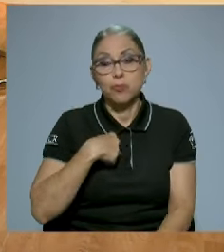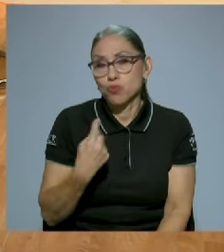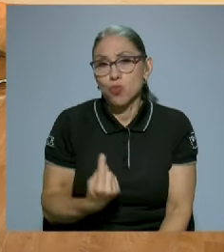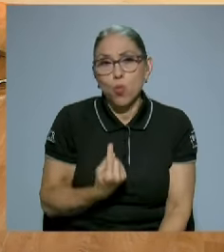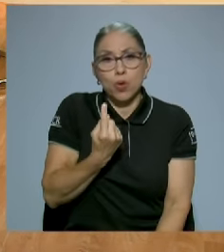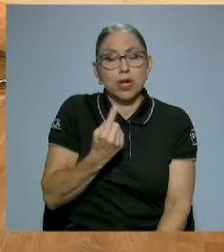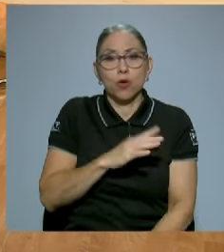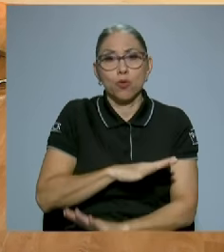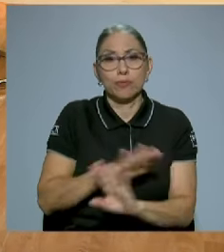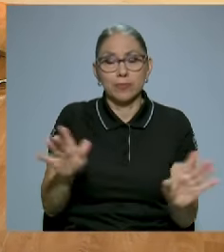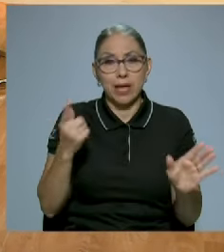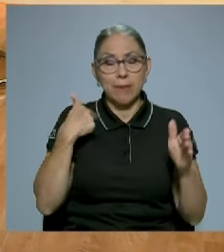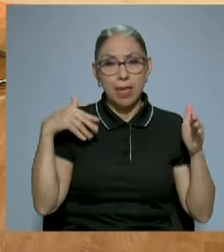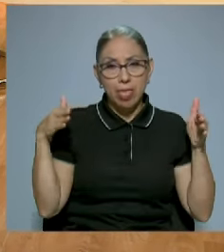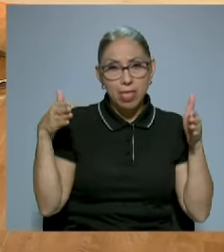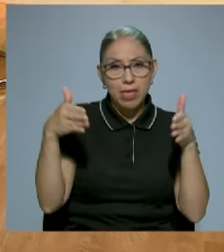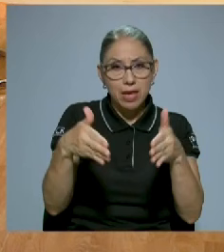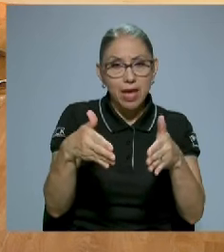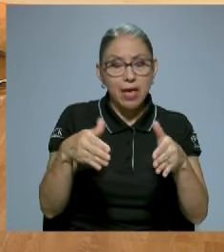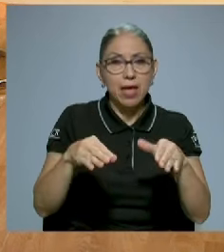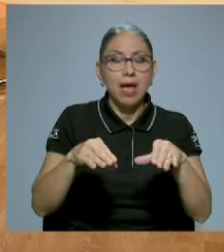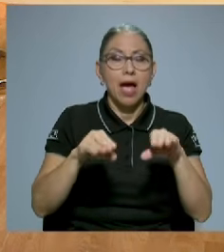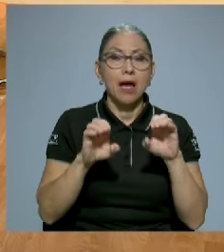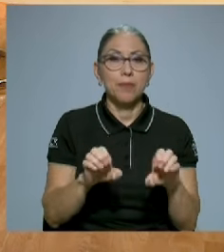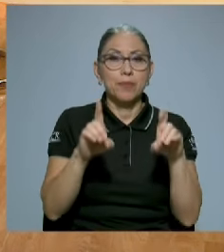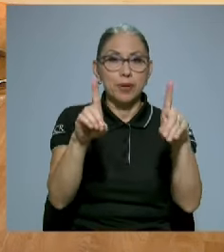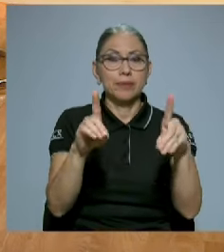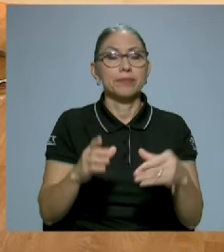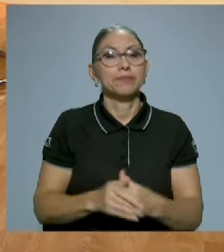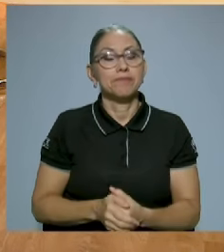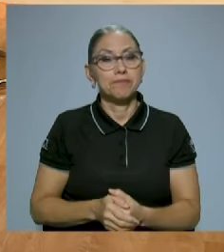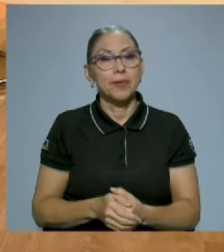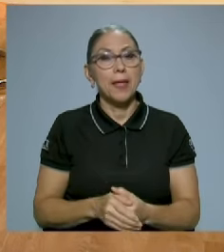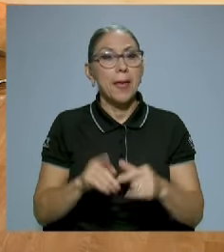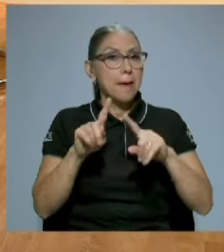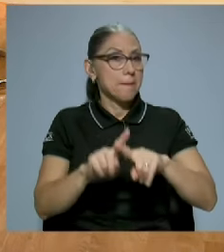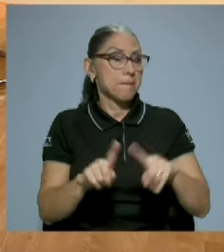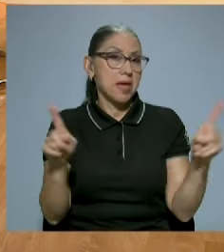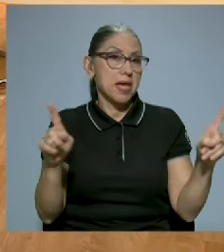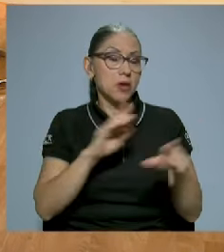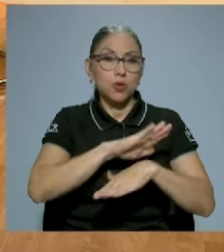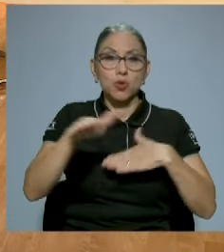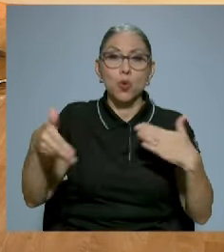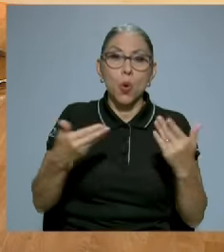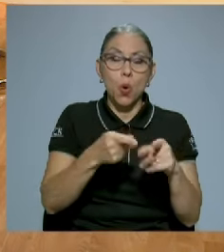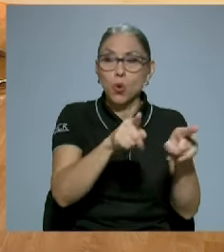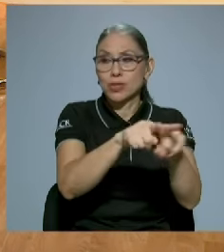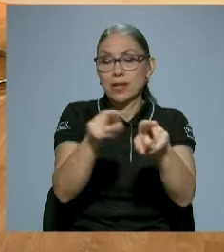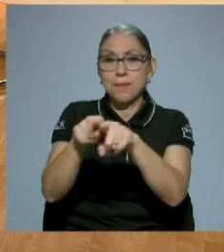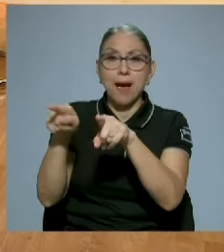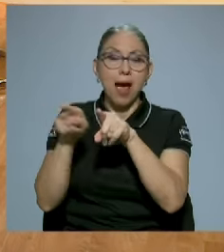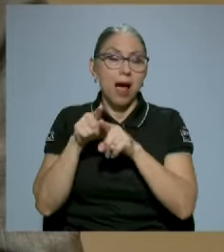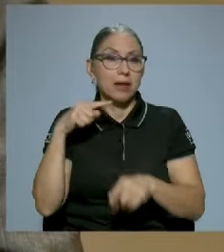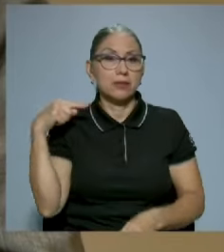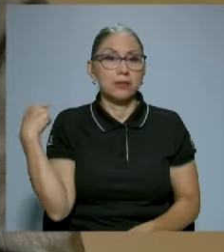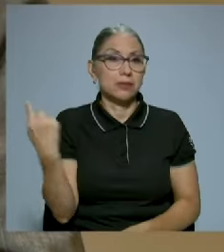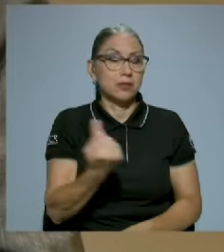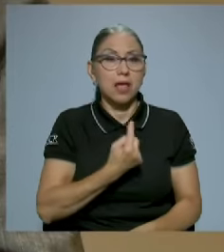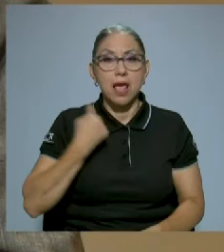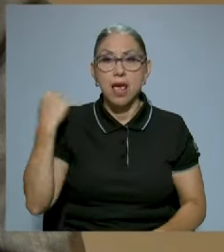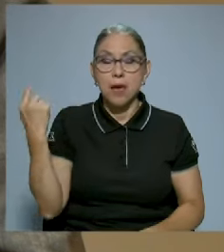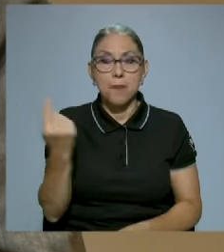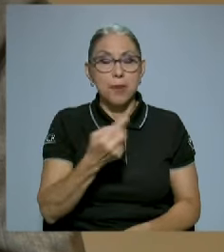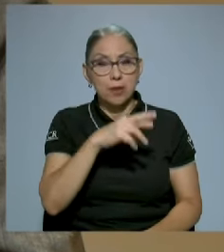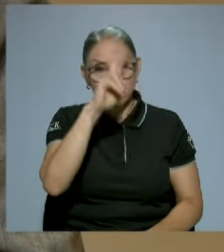me dediqué a los asuntos académicos, pero desde luego todos mis hermanos siempre tuvieron un gran